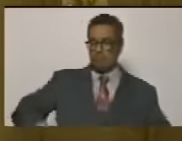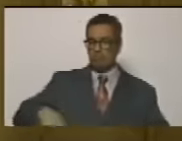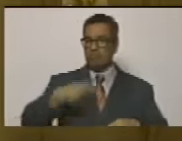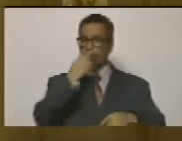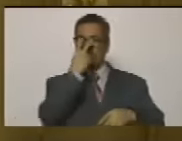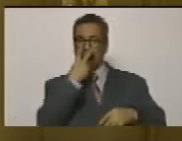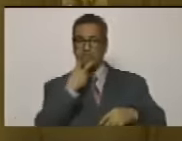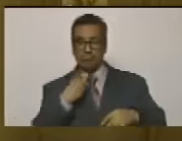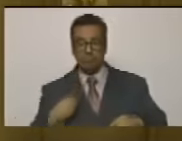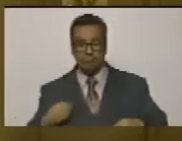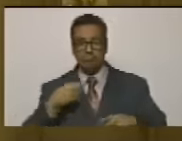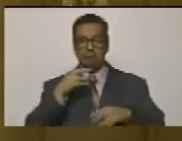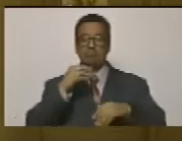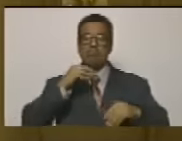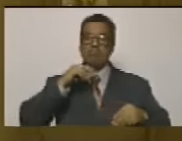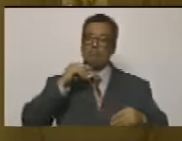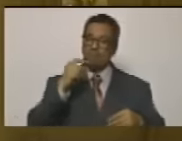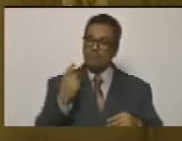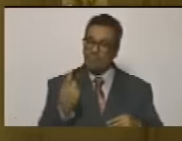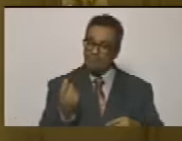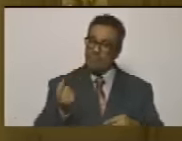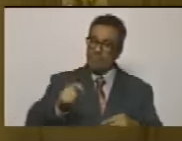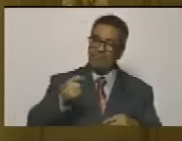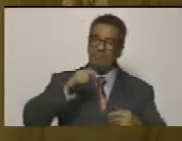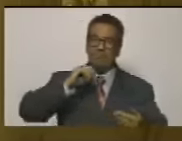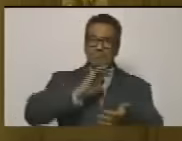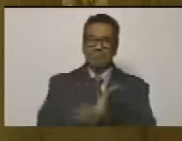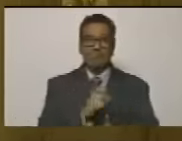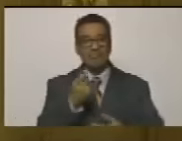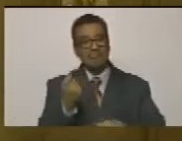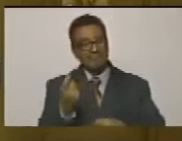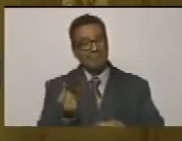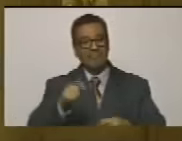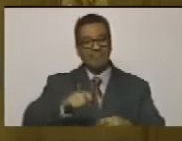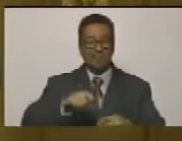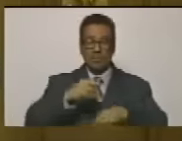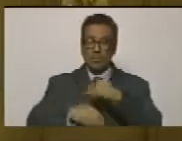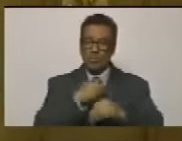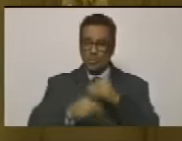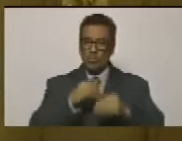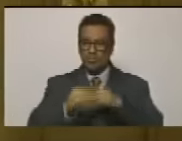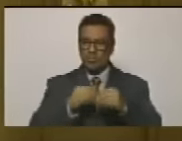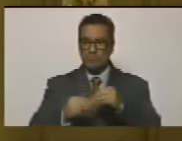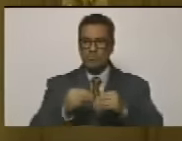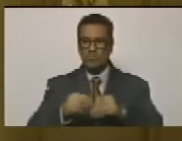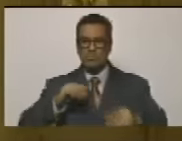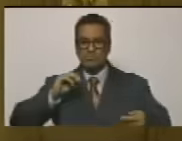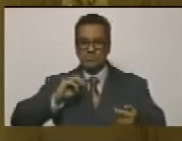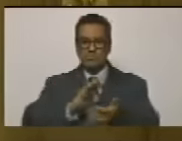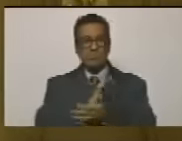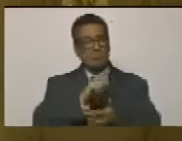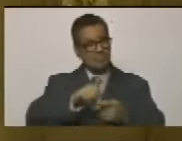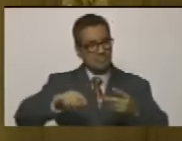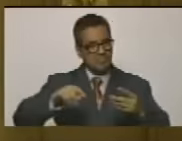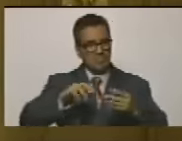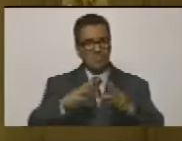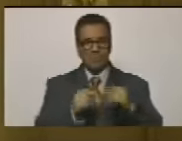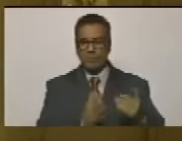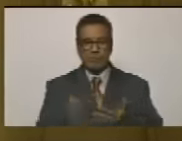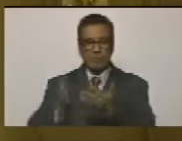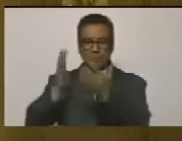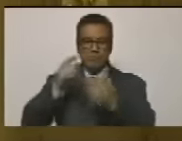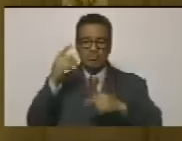sembrado con el bloqueo, no les ha bastado las medidas coercitivas y el sabotaje a todos los servicios,